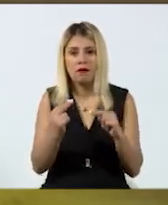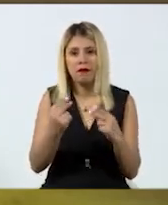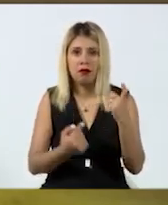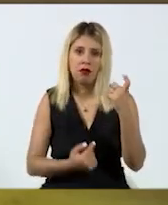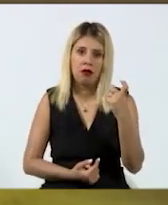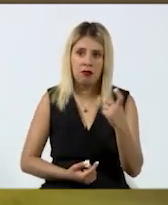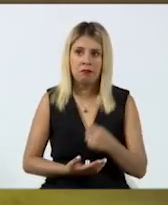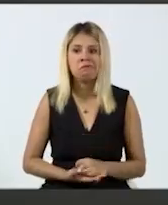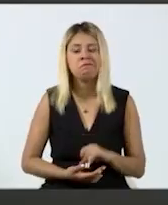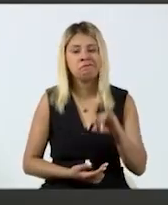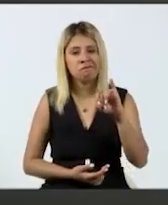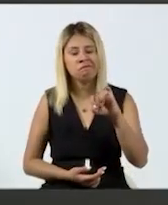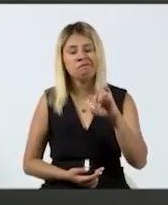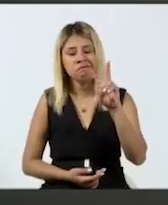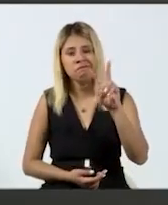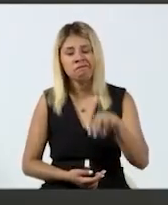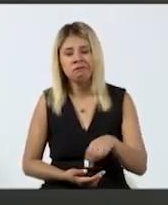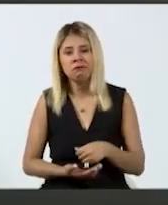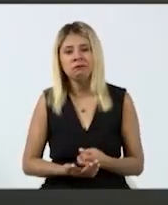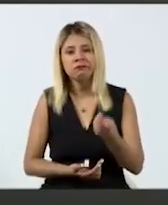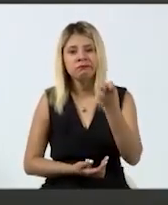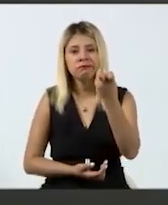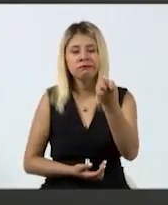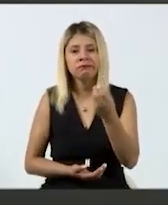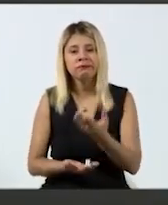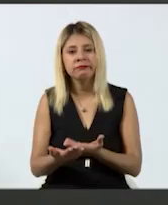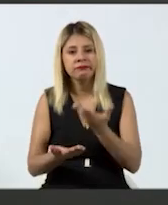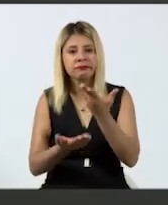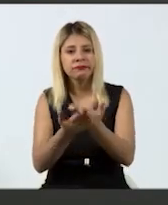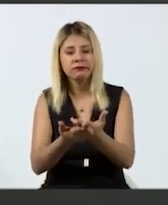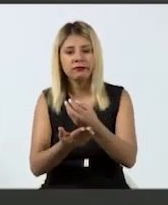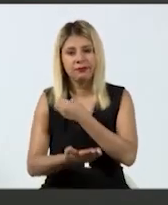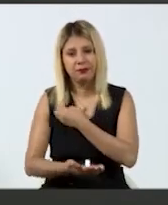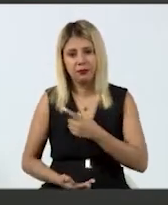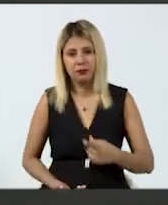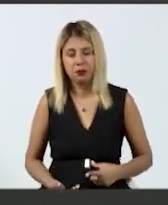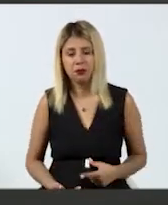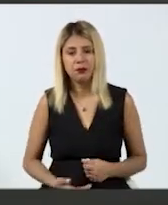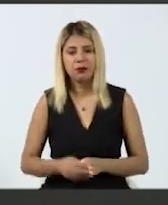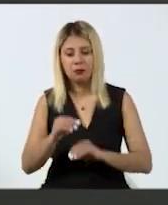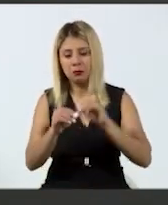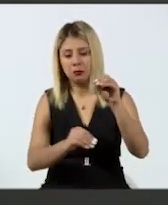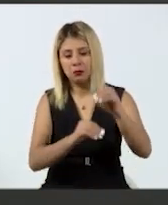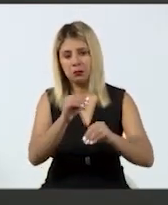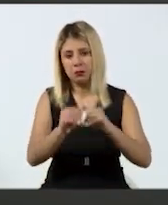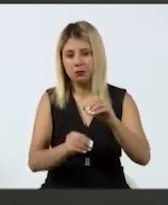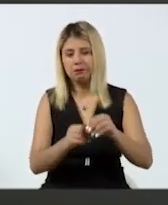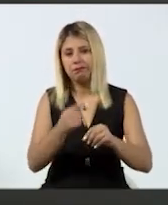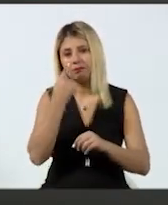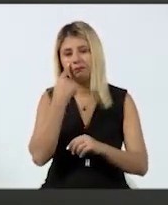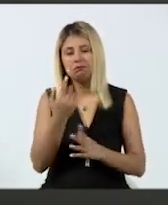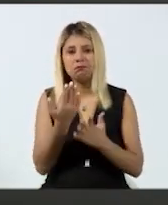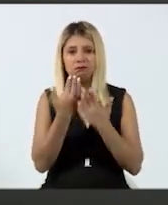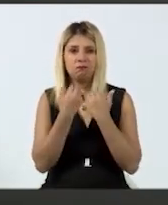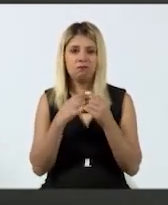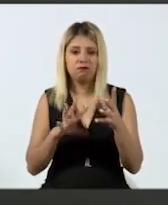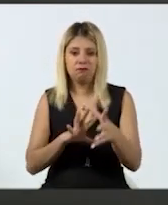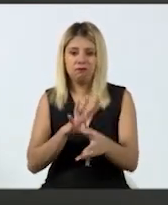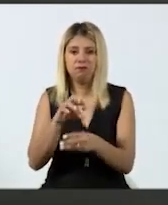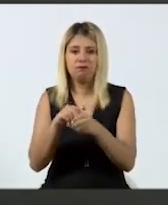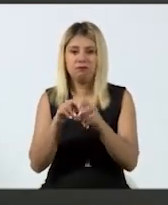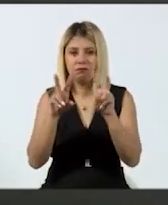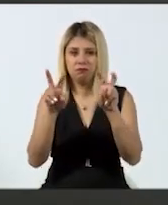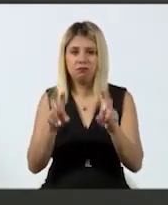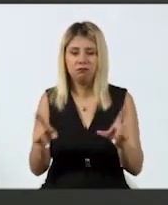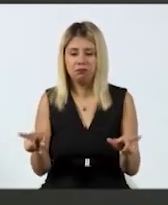Sí, prácticamente vemos que es una iniciativa del municipio, a lo que presumimos, no tenemos la información completa al respecto,